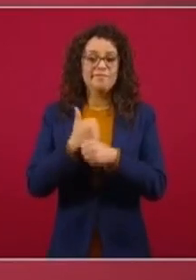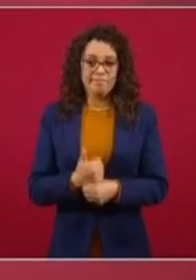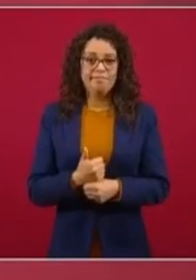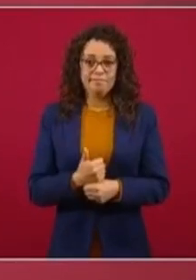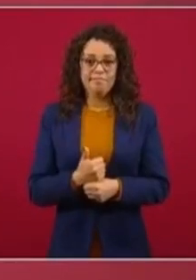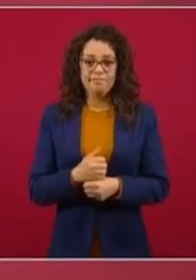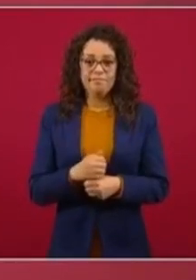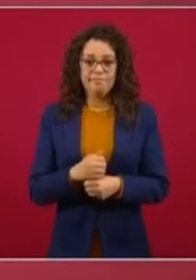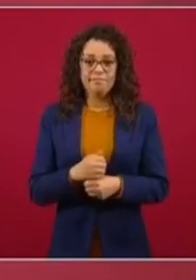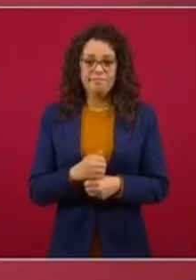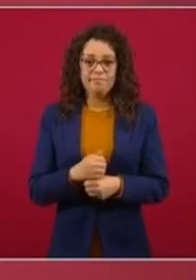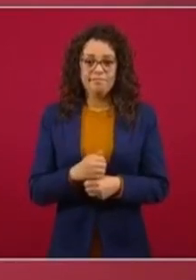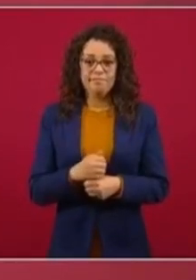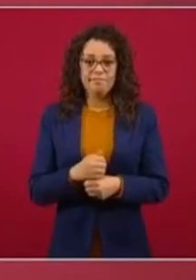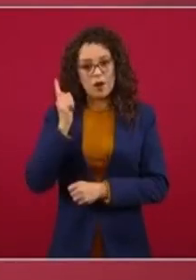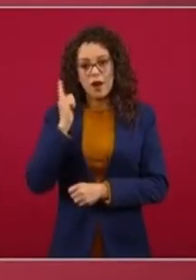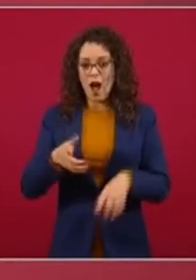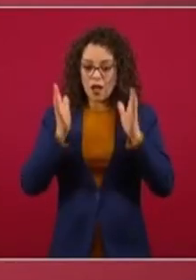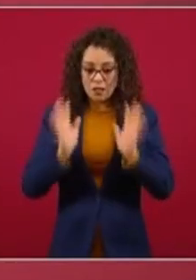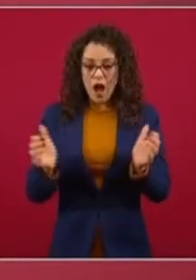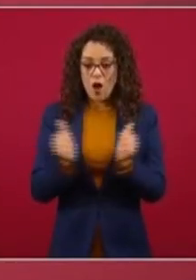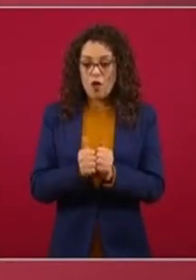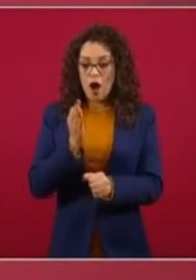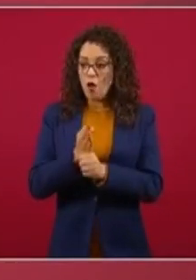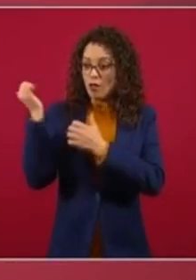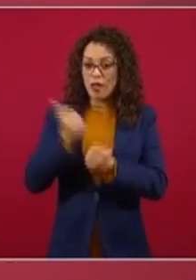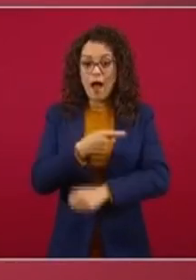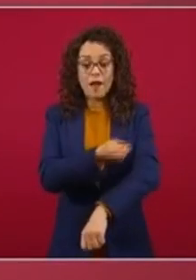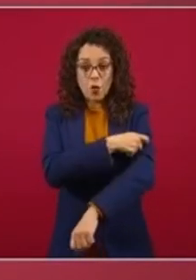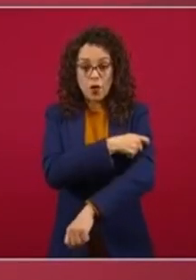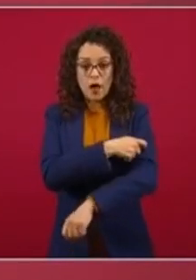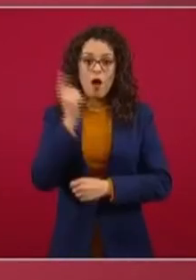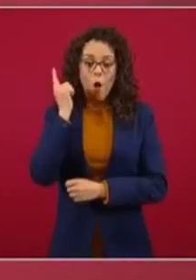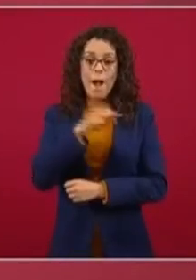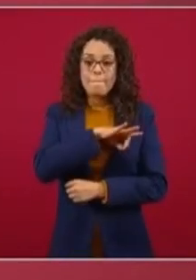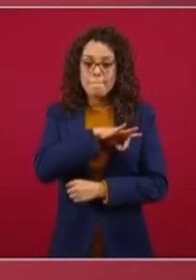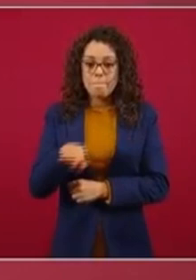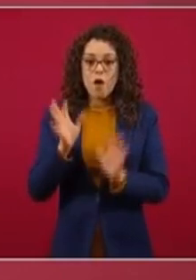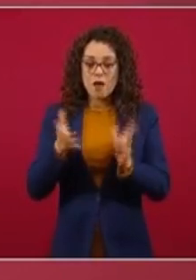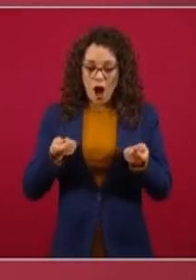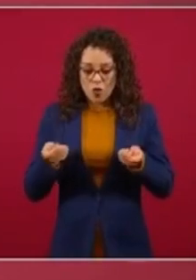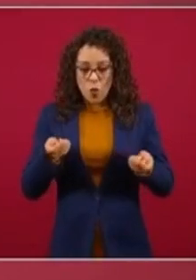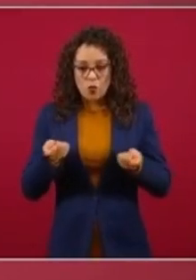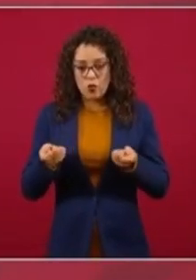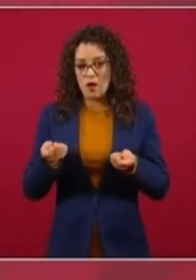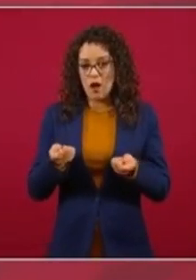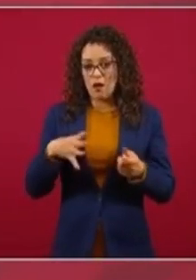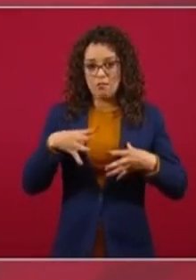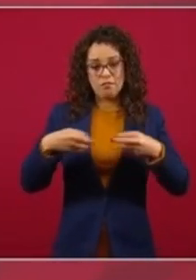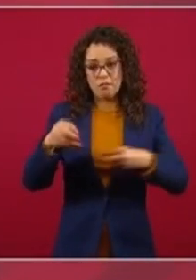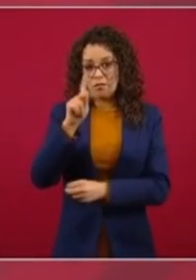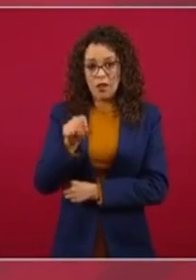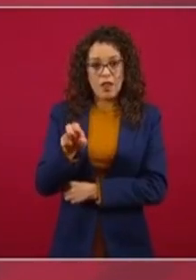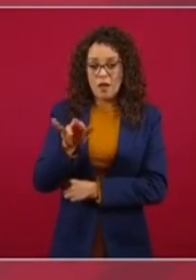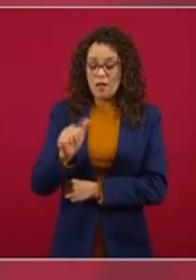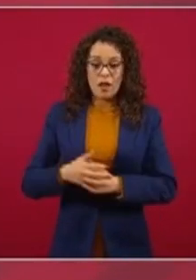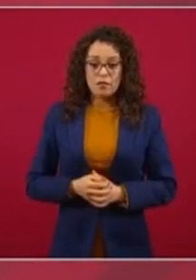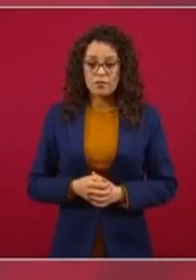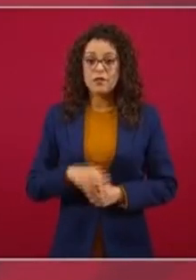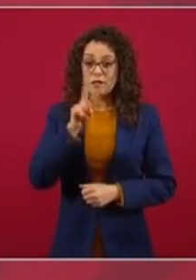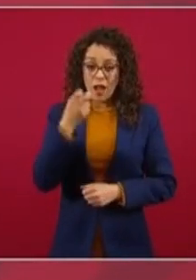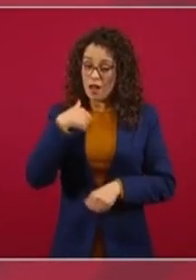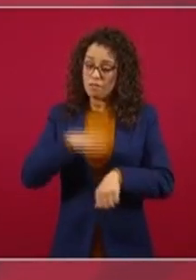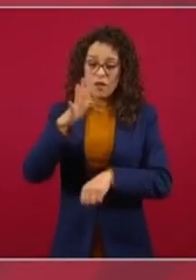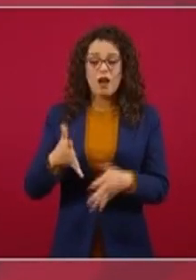Esperemos que ya, con la vacuna, podamos controlar esta pandemia. Y eso es lo que